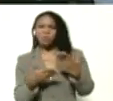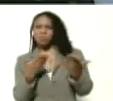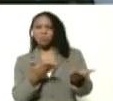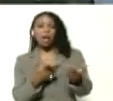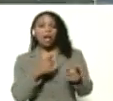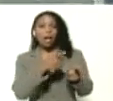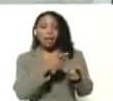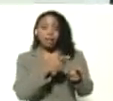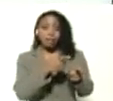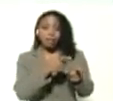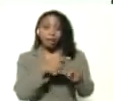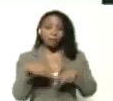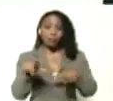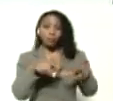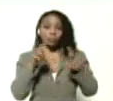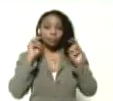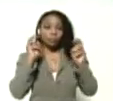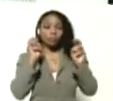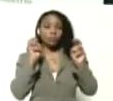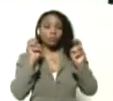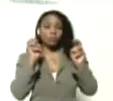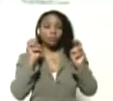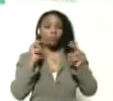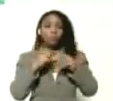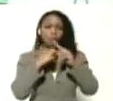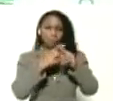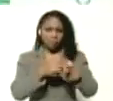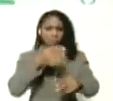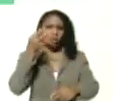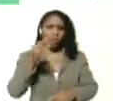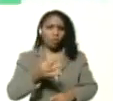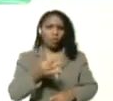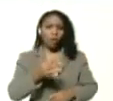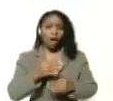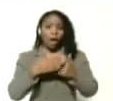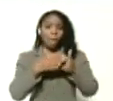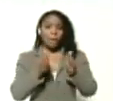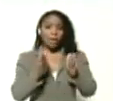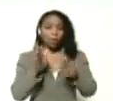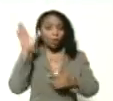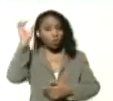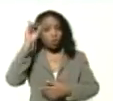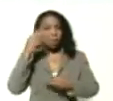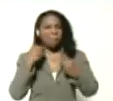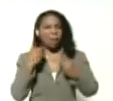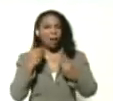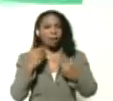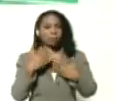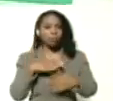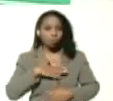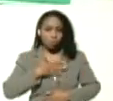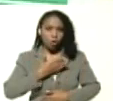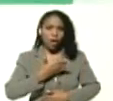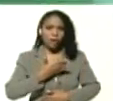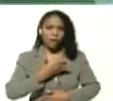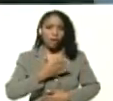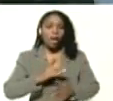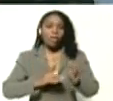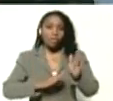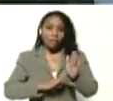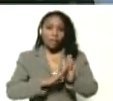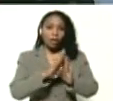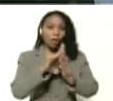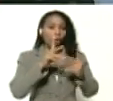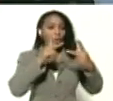espacio precisamente es un espacio de préstamo seguro abierto a los docentes para que puedan desarrollar